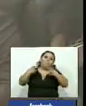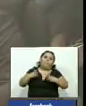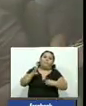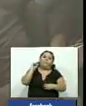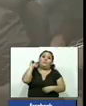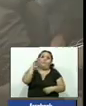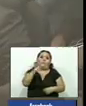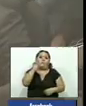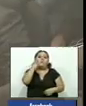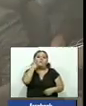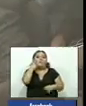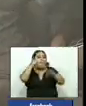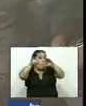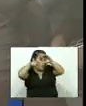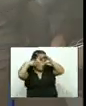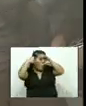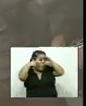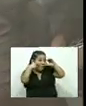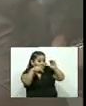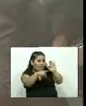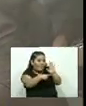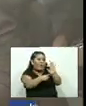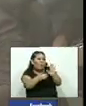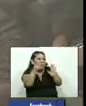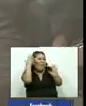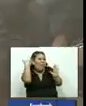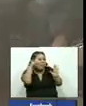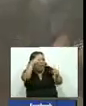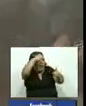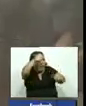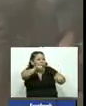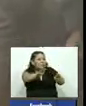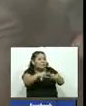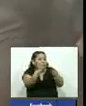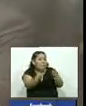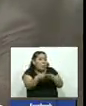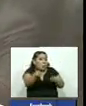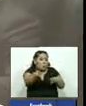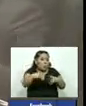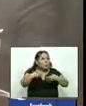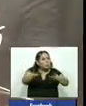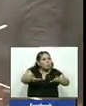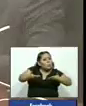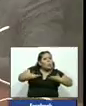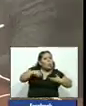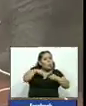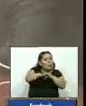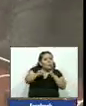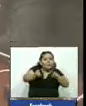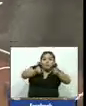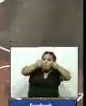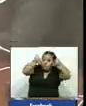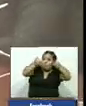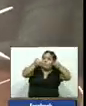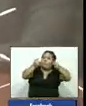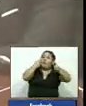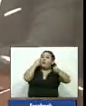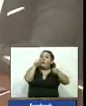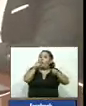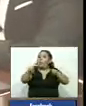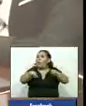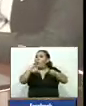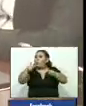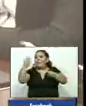funcionario mostró el deseo para recordarle los beneficios que habrían obtenido organizaciones terroristas al interior de los recintos carcelarios en